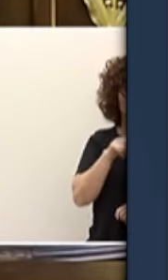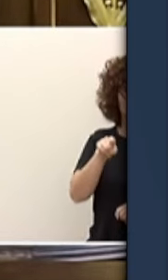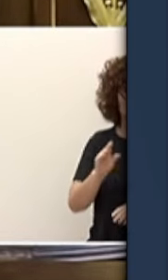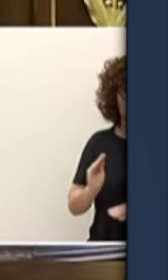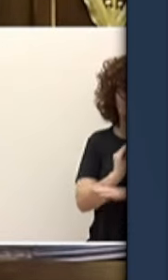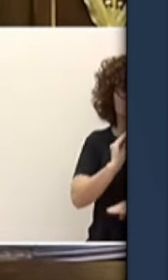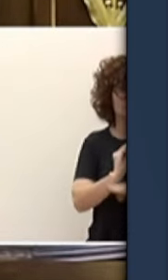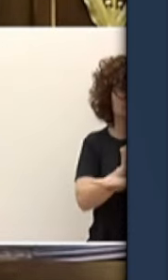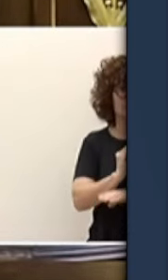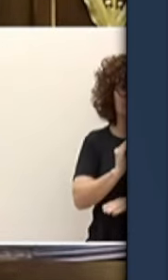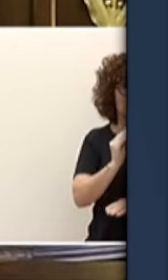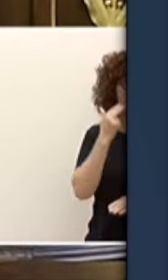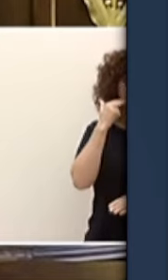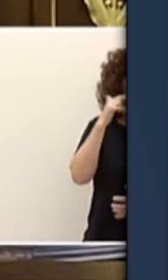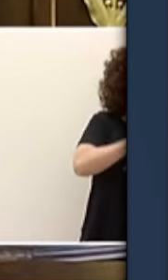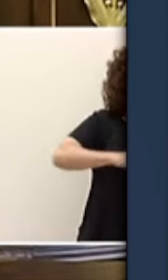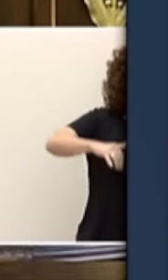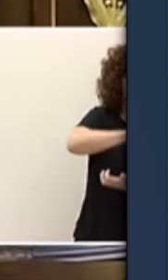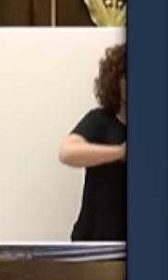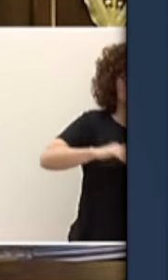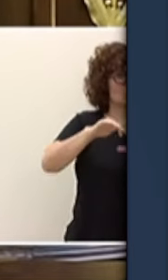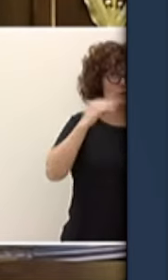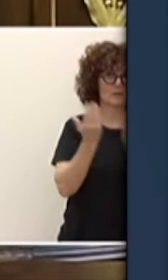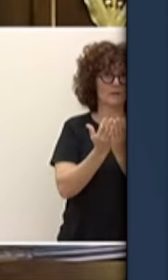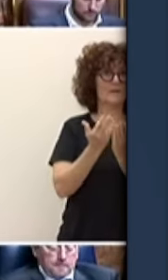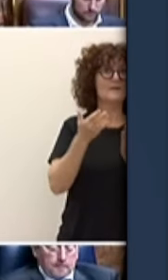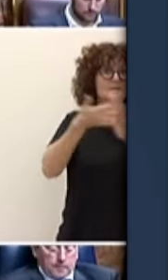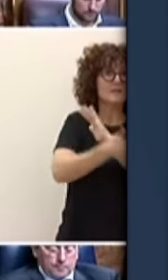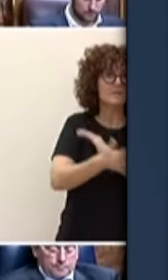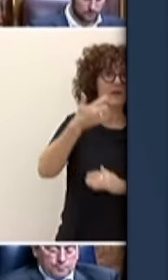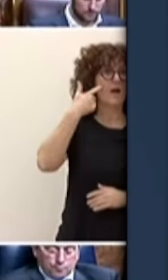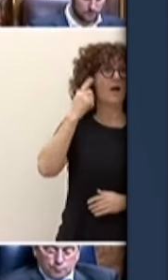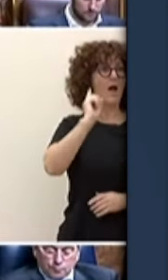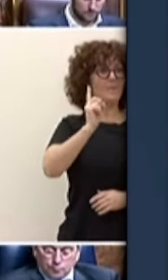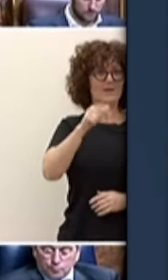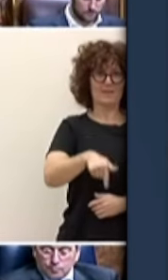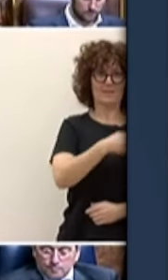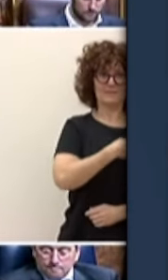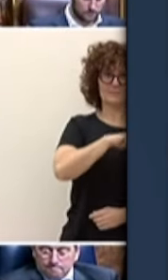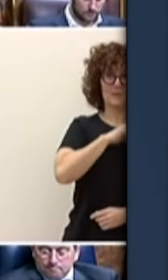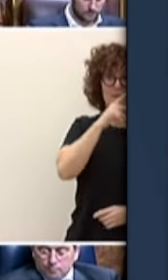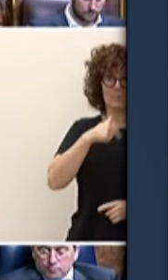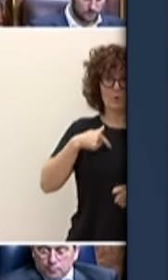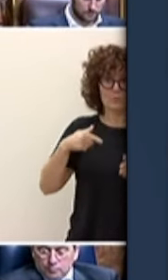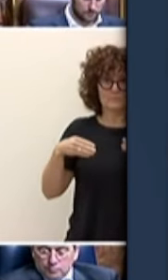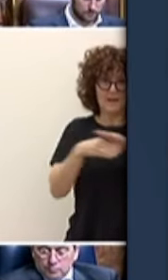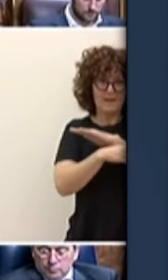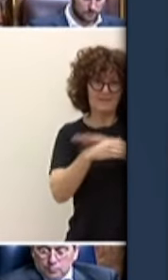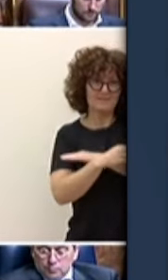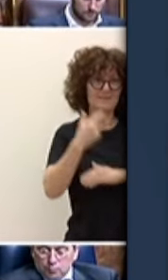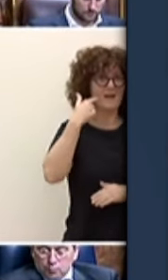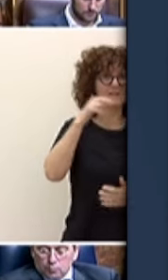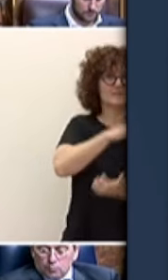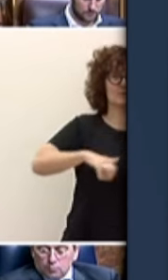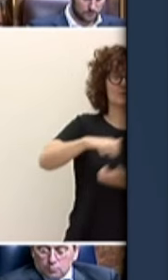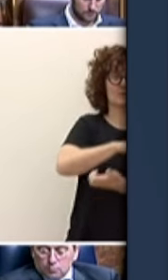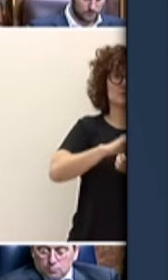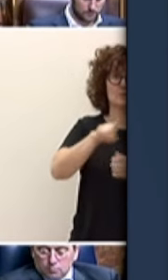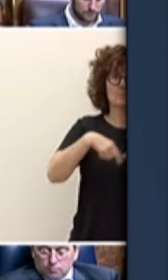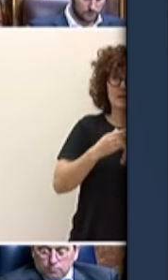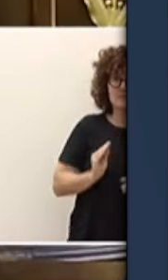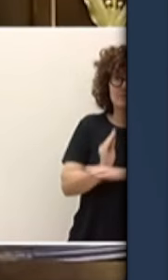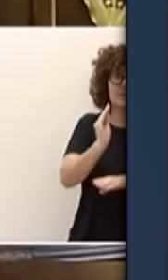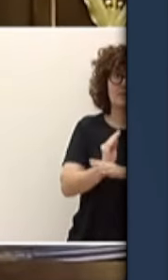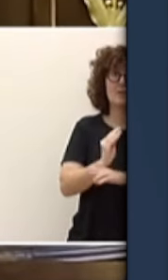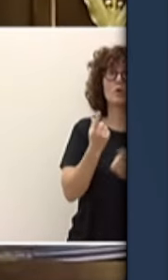seguridad nacional el riesgo de infiltración terrorista y la financiación con dinero público vía ONG que acaba